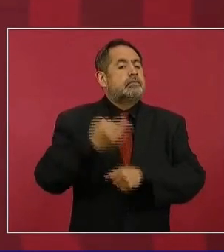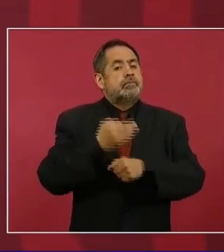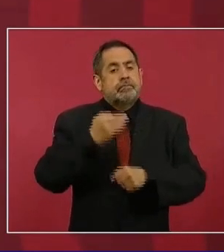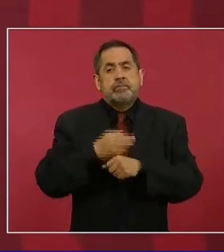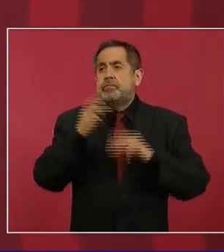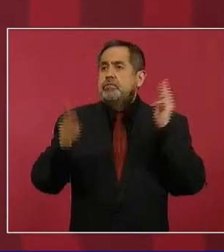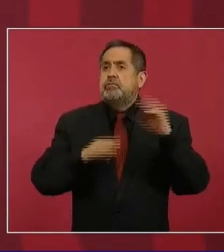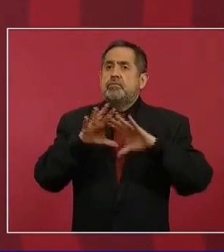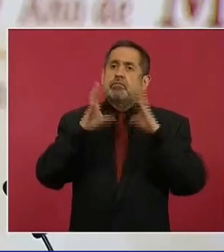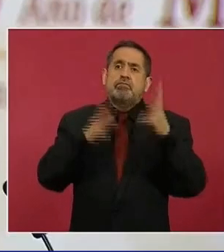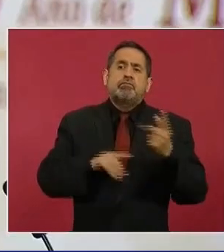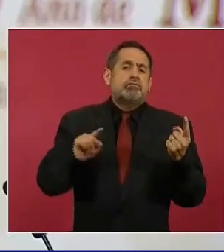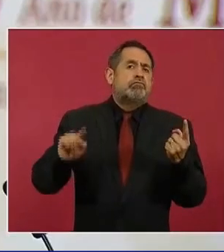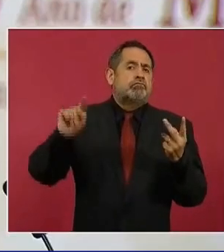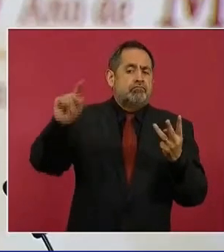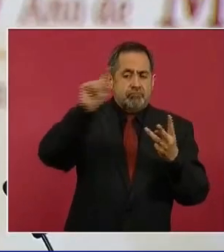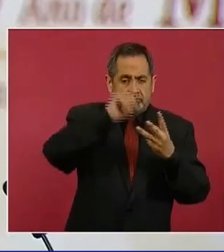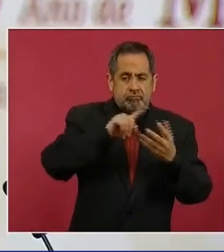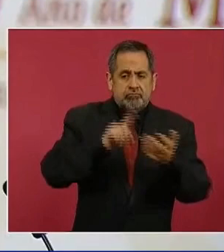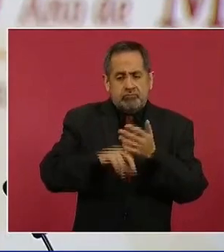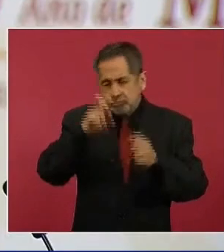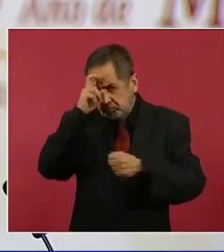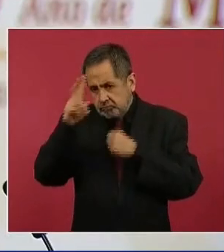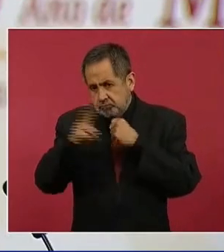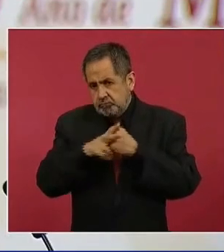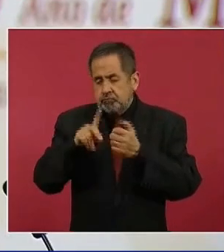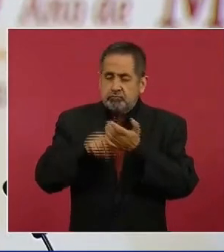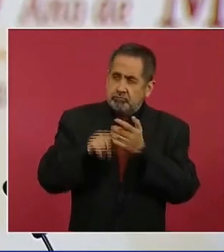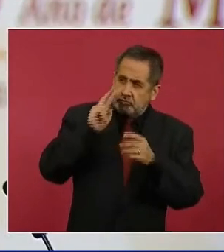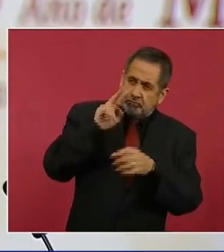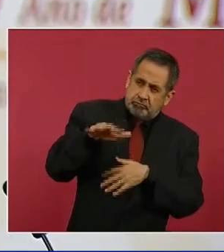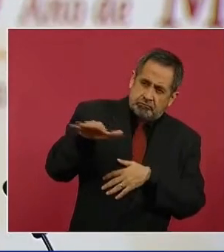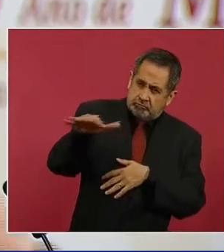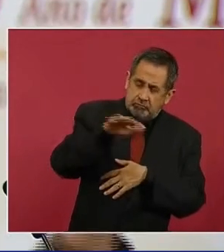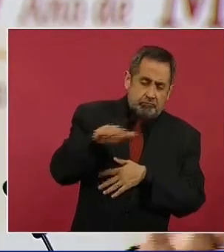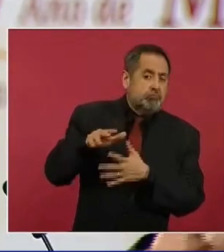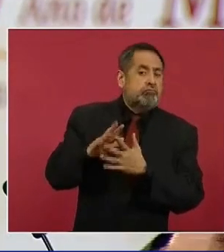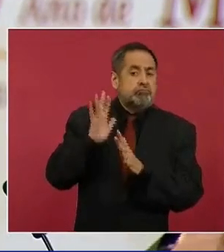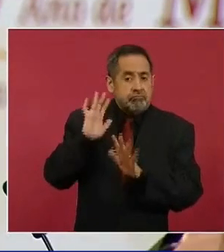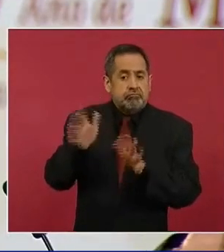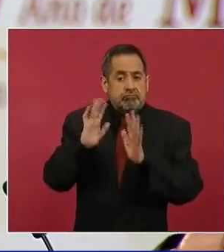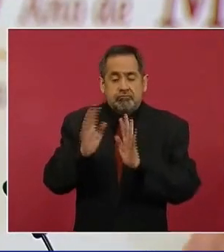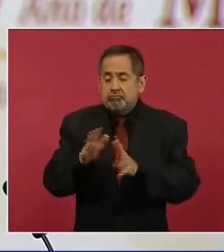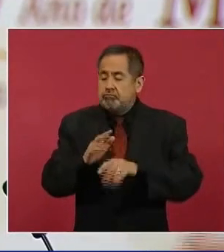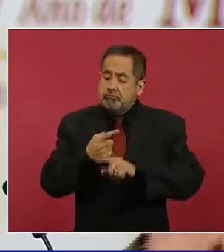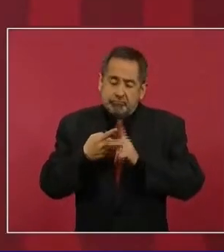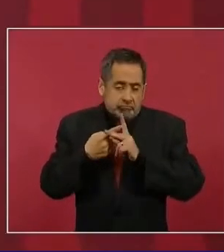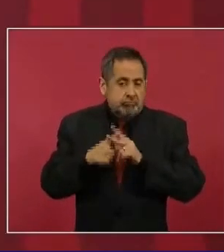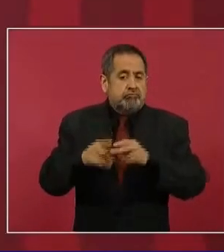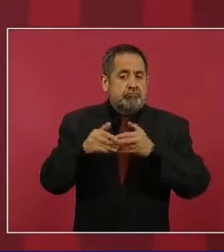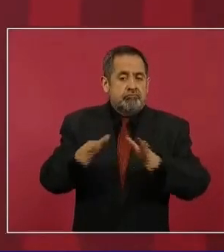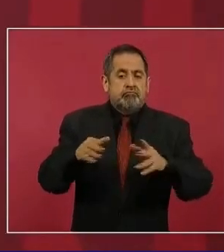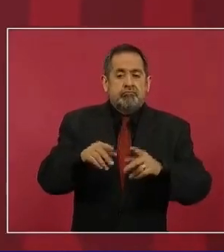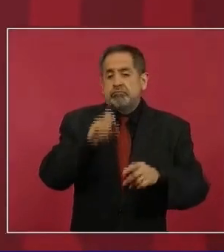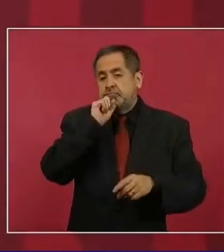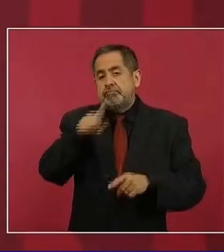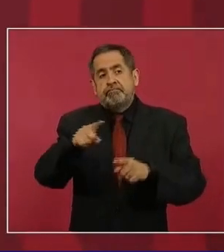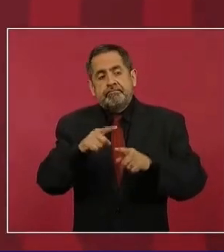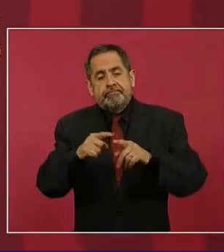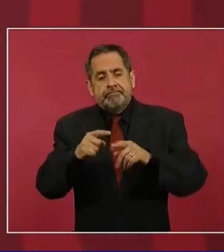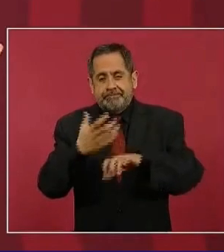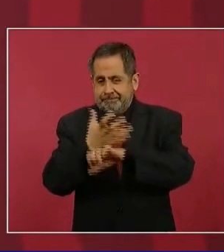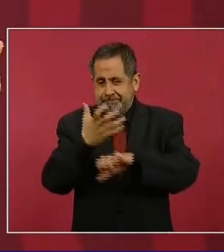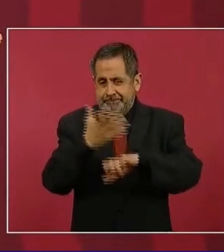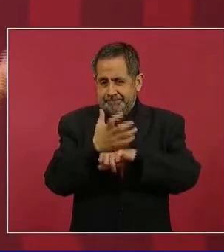del mundo, en varios países, particularmente en Europa Occidental, ya se empieza a hacer también en algunos estados, en Estados Unidos